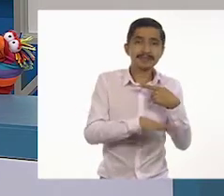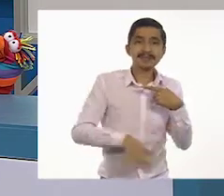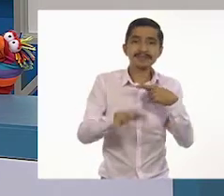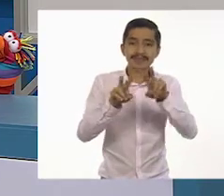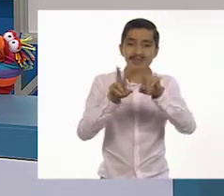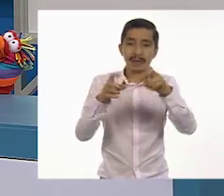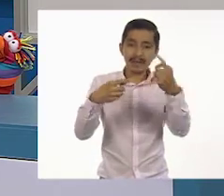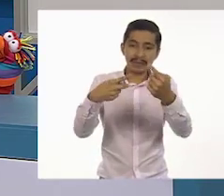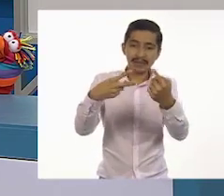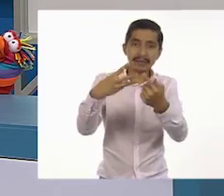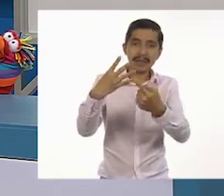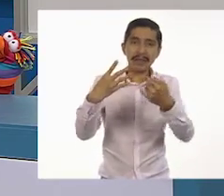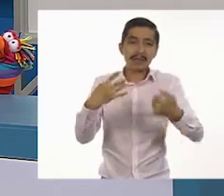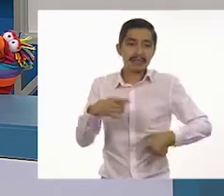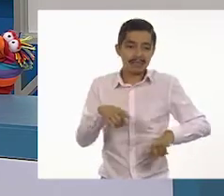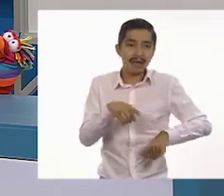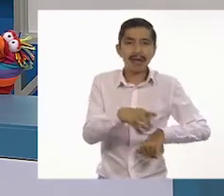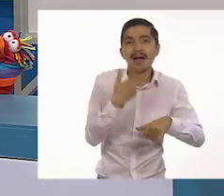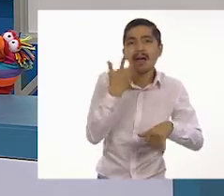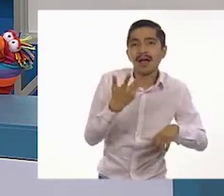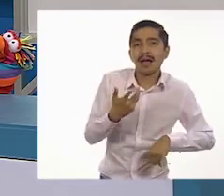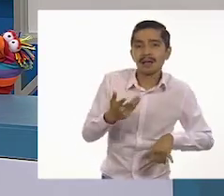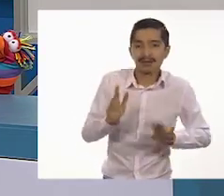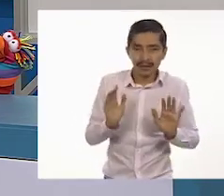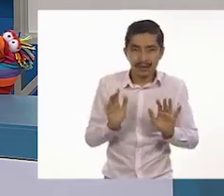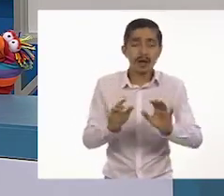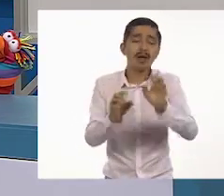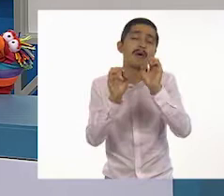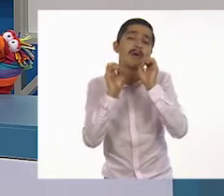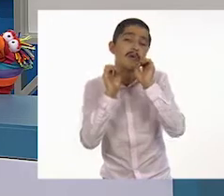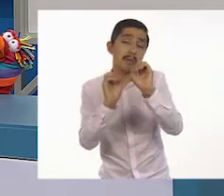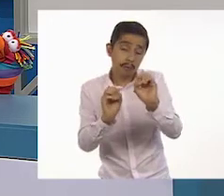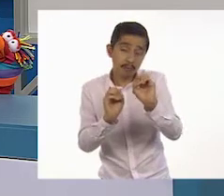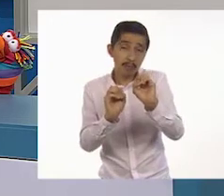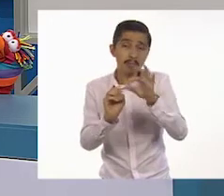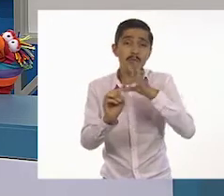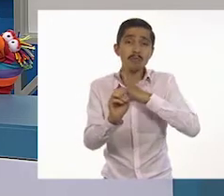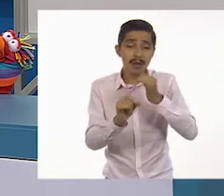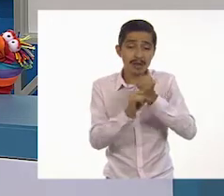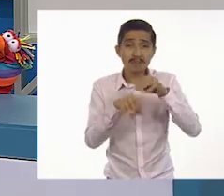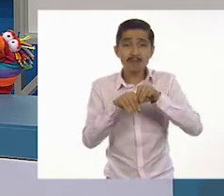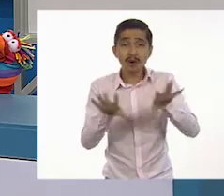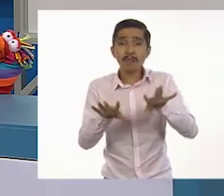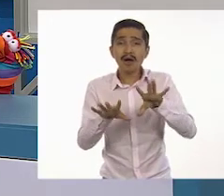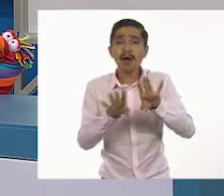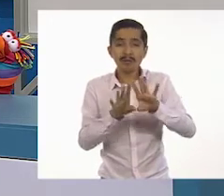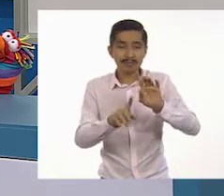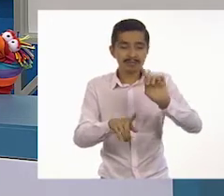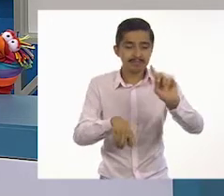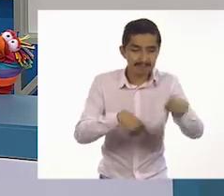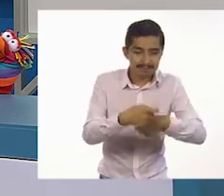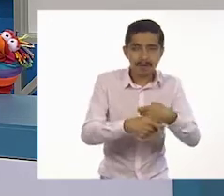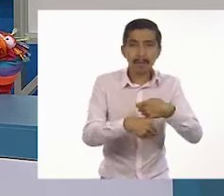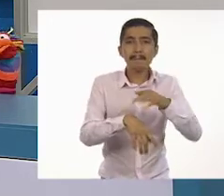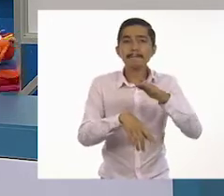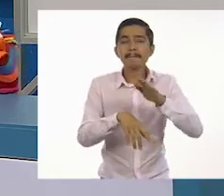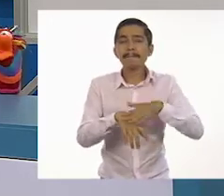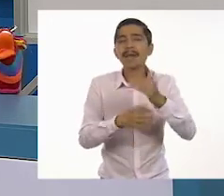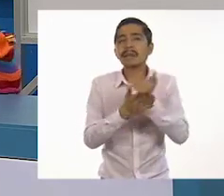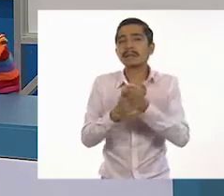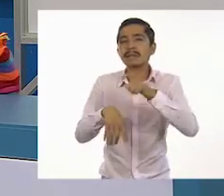interés. O ofrecer un medio para intercambiar información en menos tiempo.